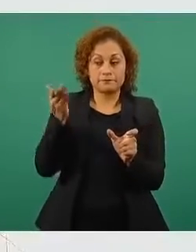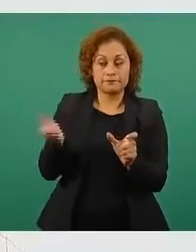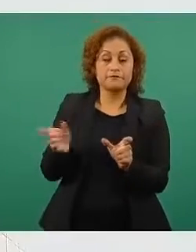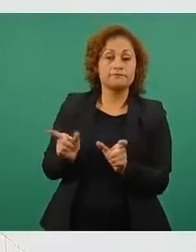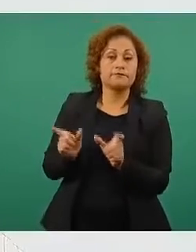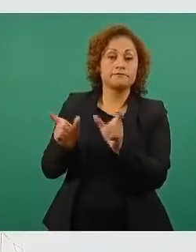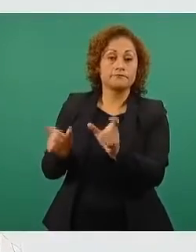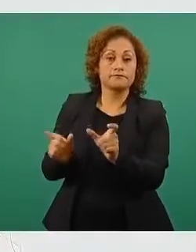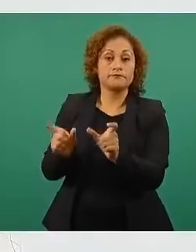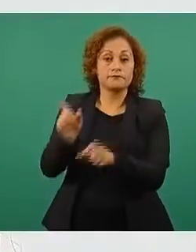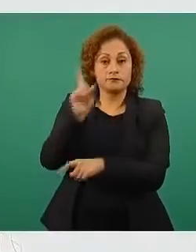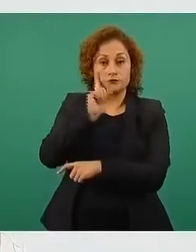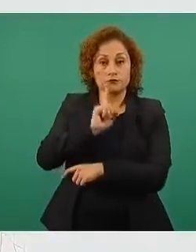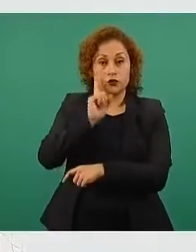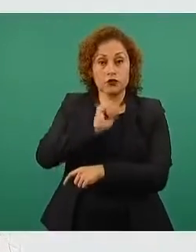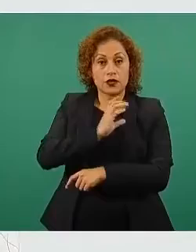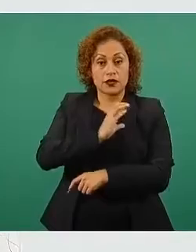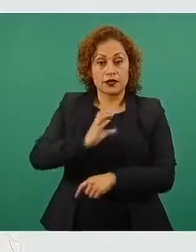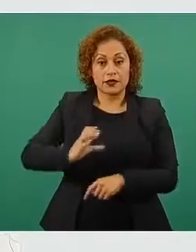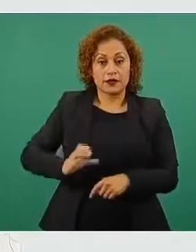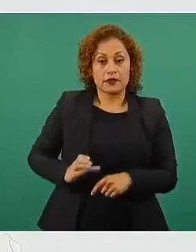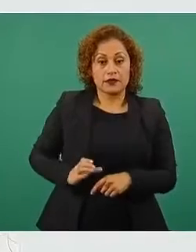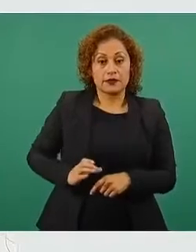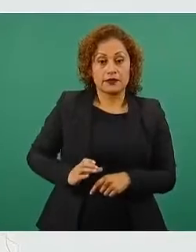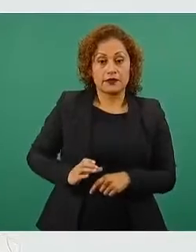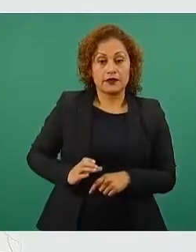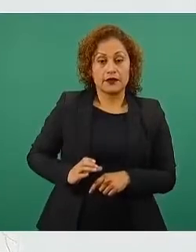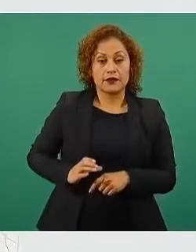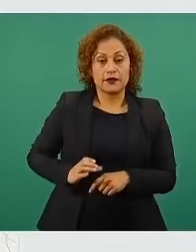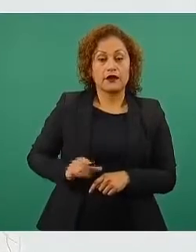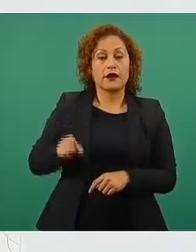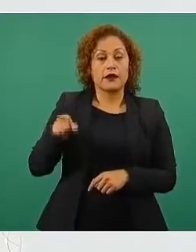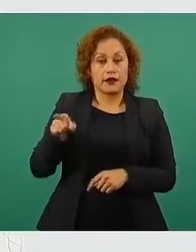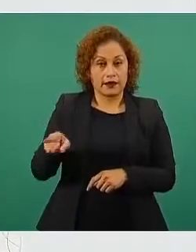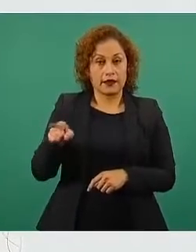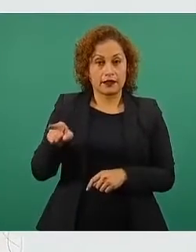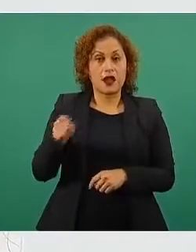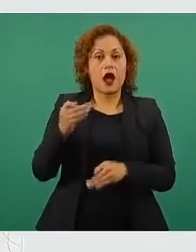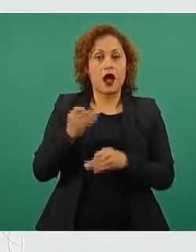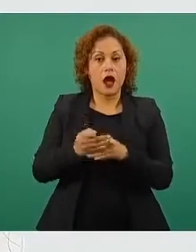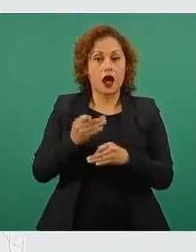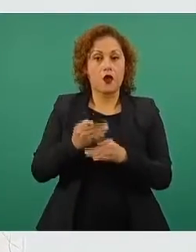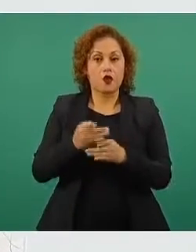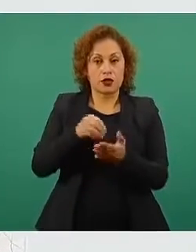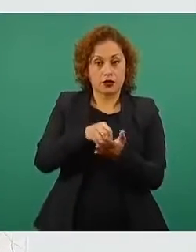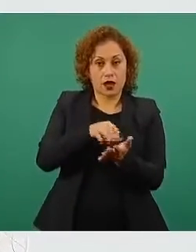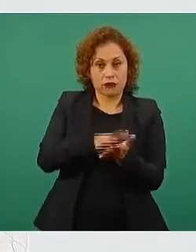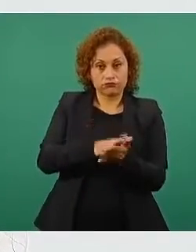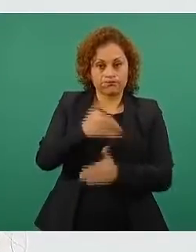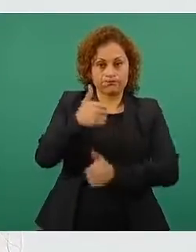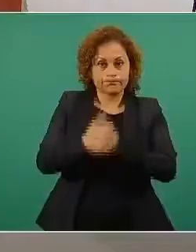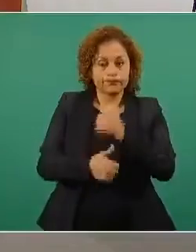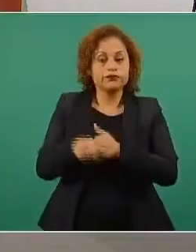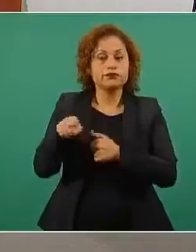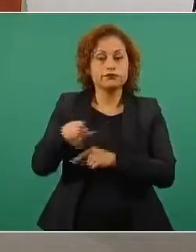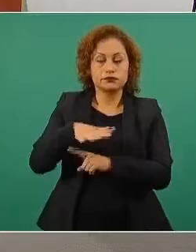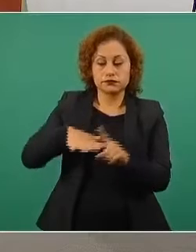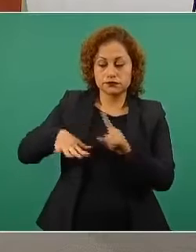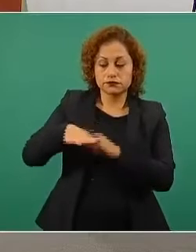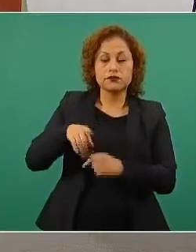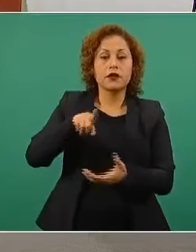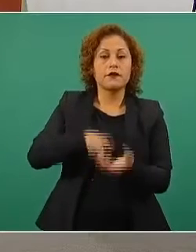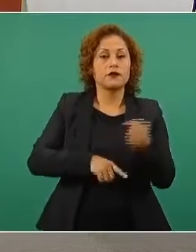candidata que es también candidata en un distrito en